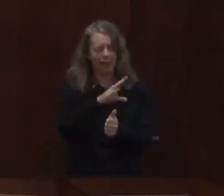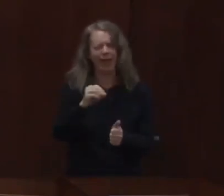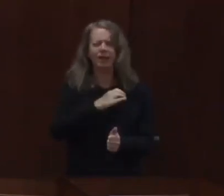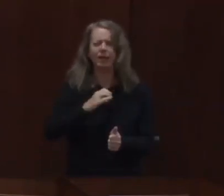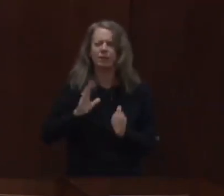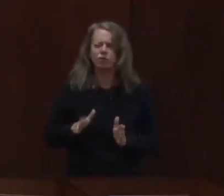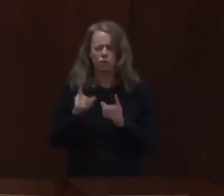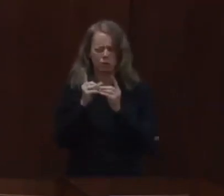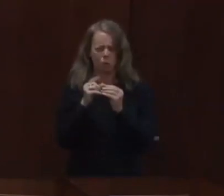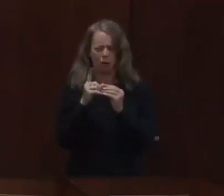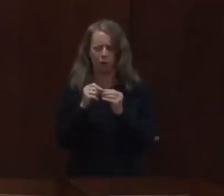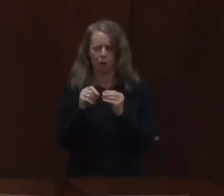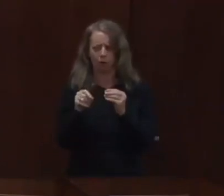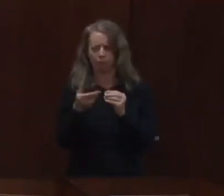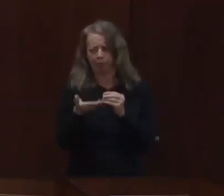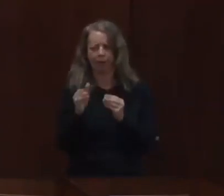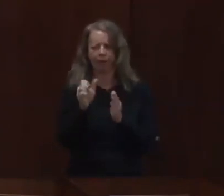Sí, señor.